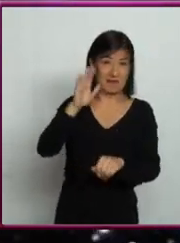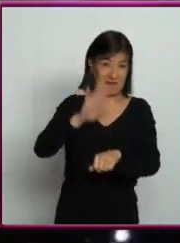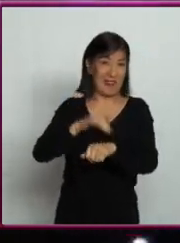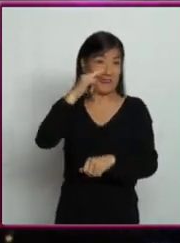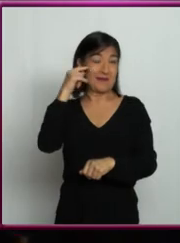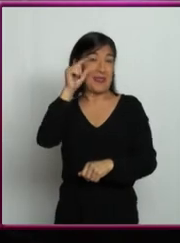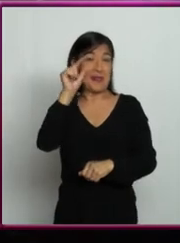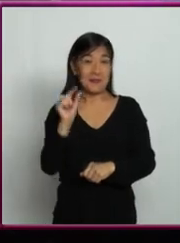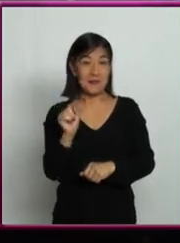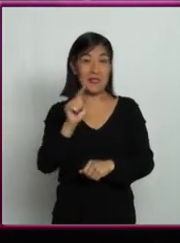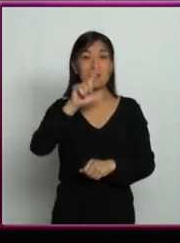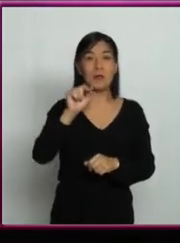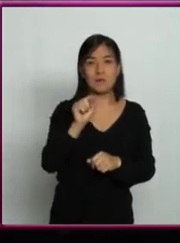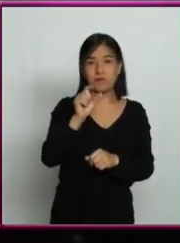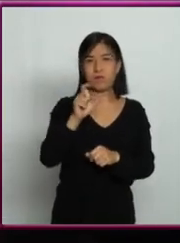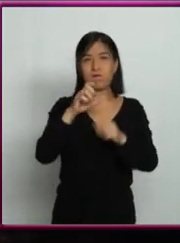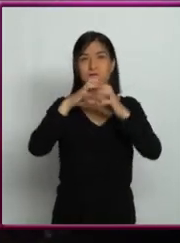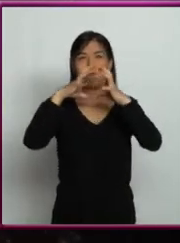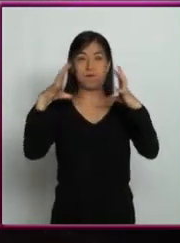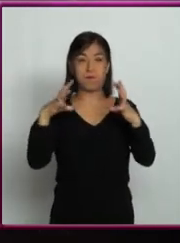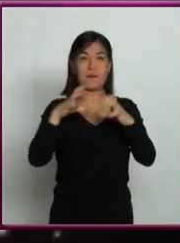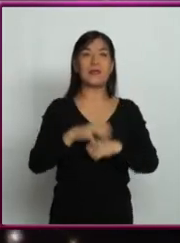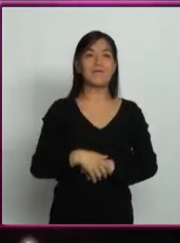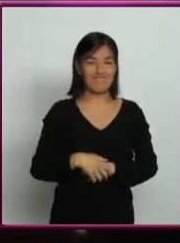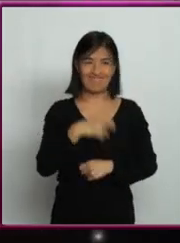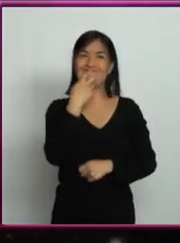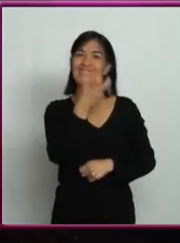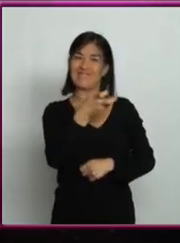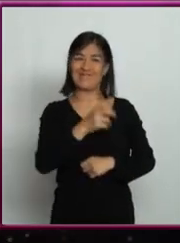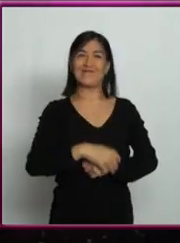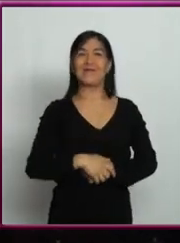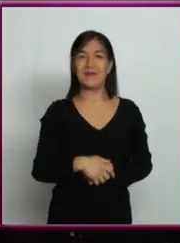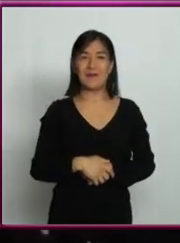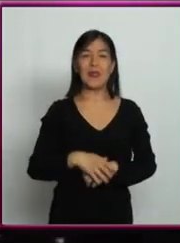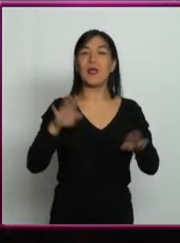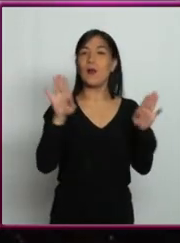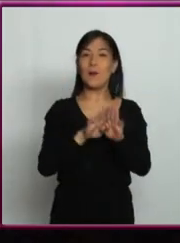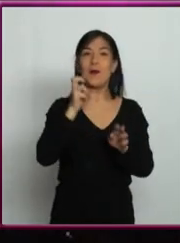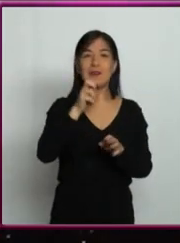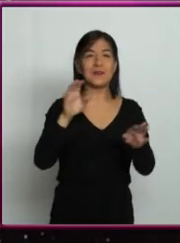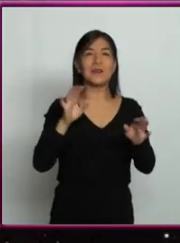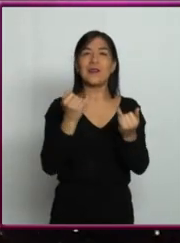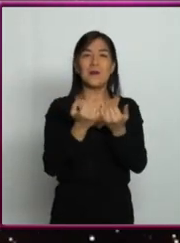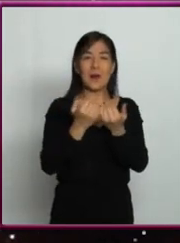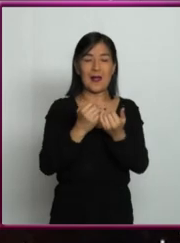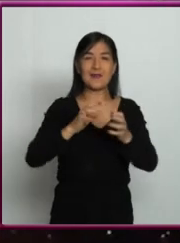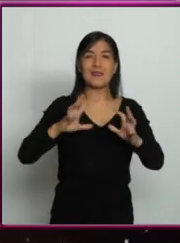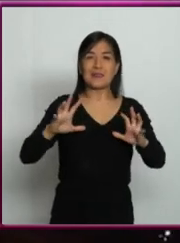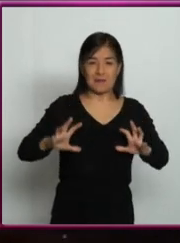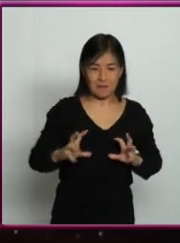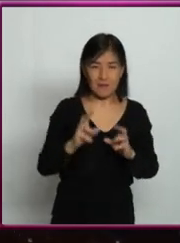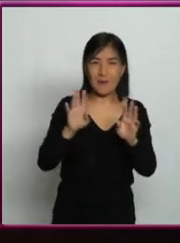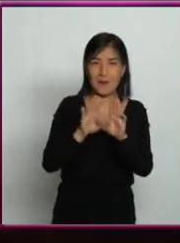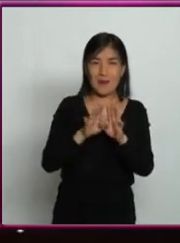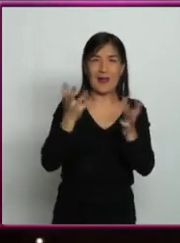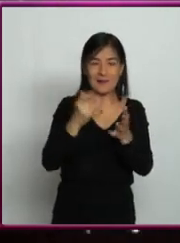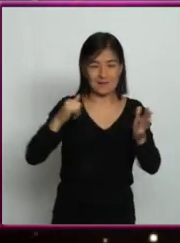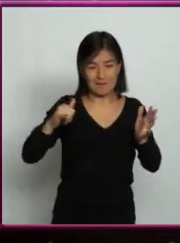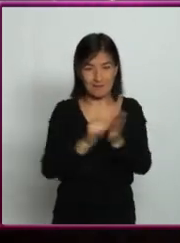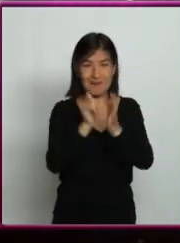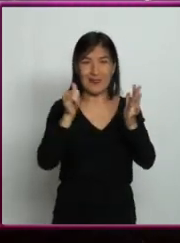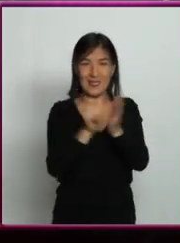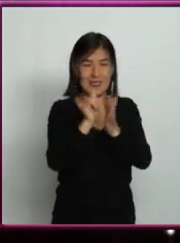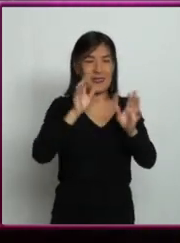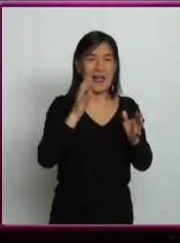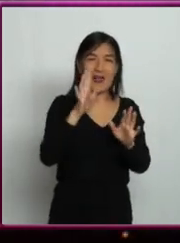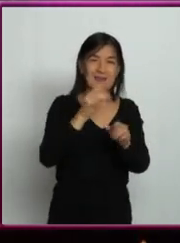pequeñitos y fueron creciendo? Elemental. Como un alfarero que amasa el polvo hasta convertirlo en una esfera de barro.